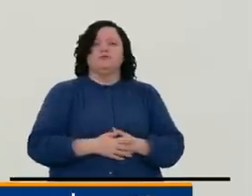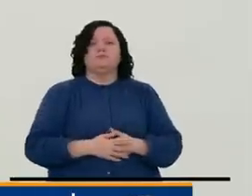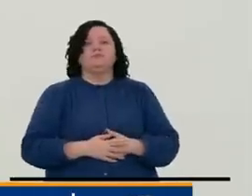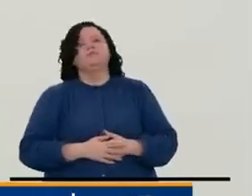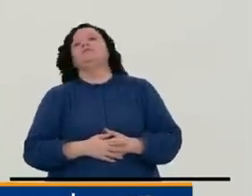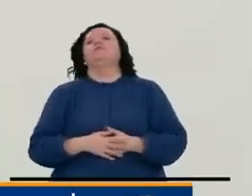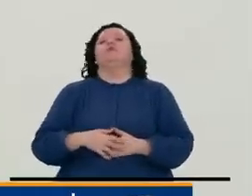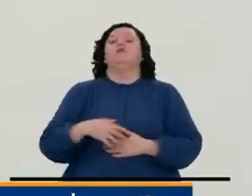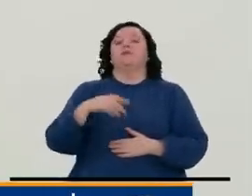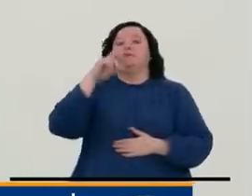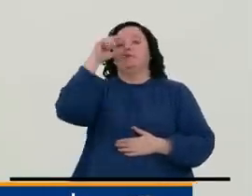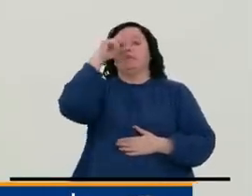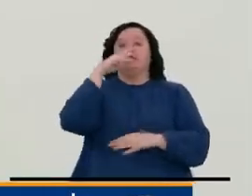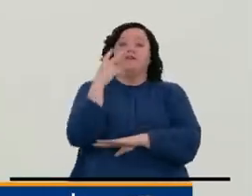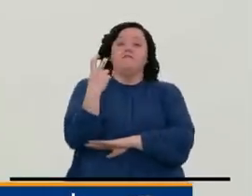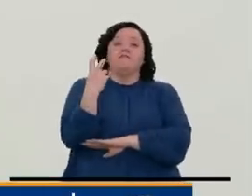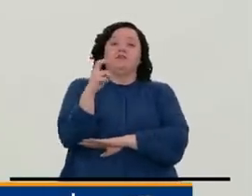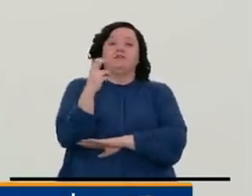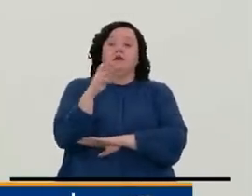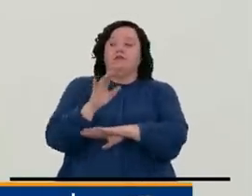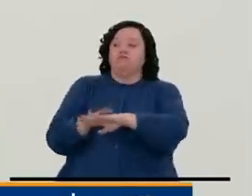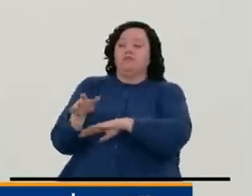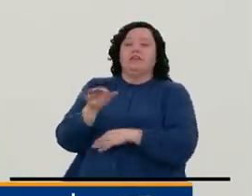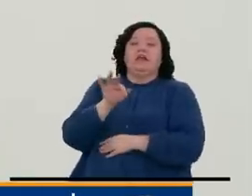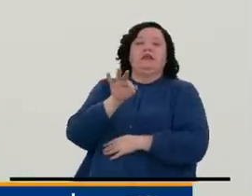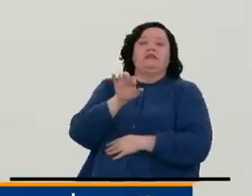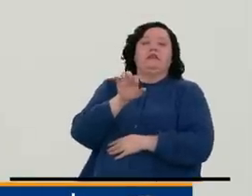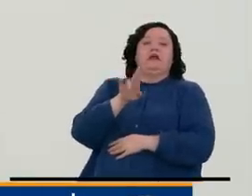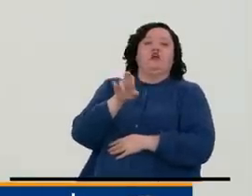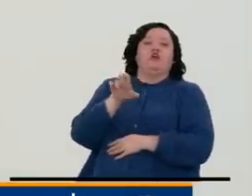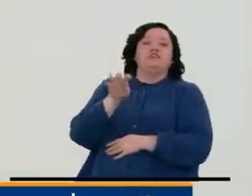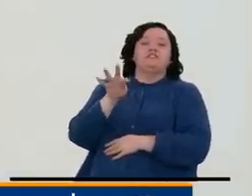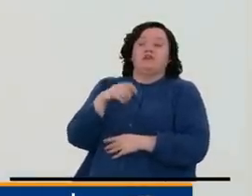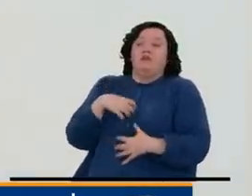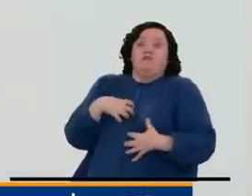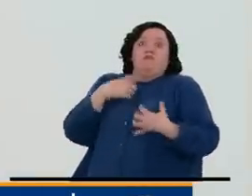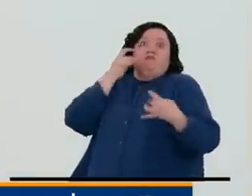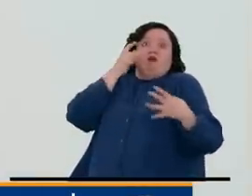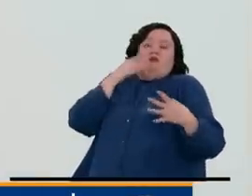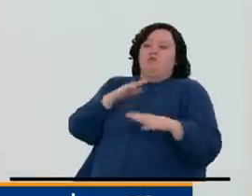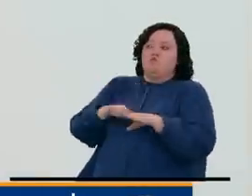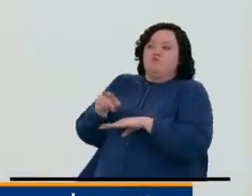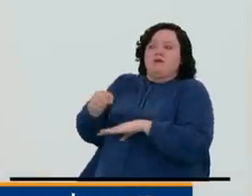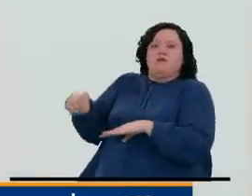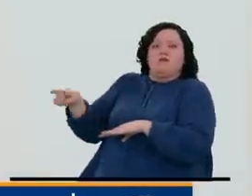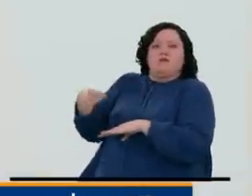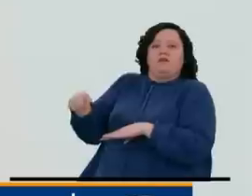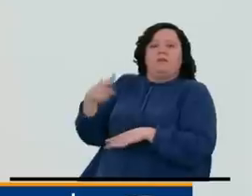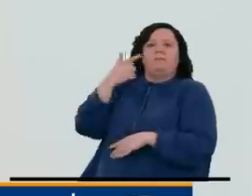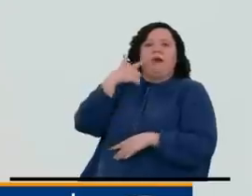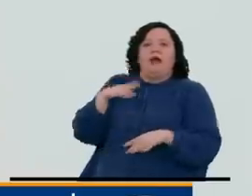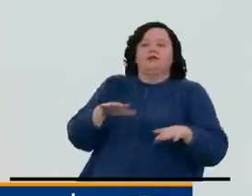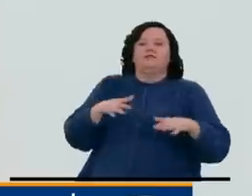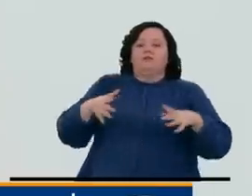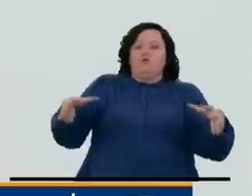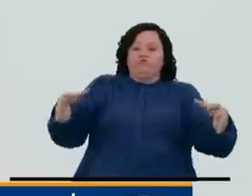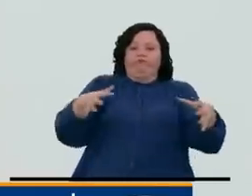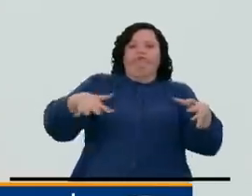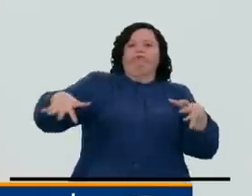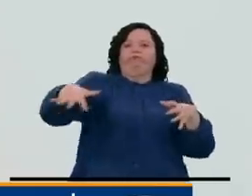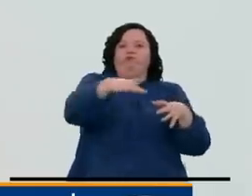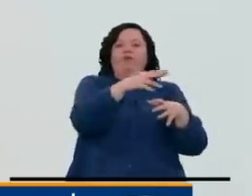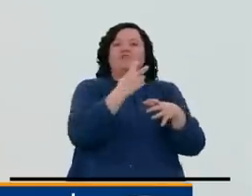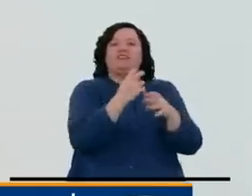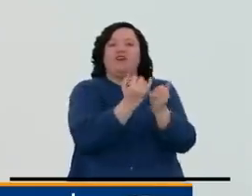La fiscalía los trató de terroristas, generó una comunicación en el conjunto de los